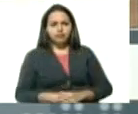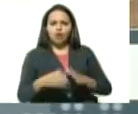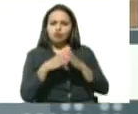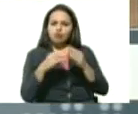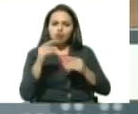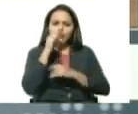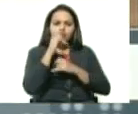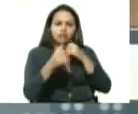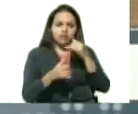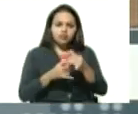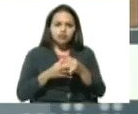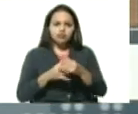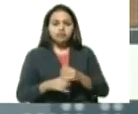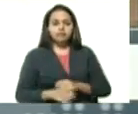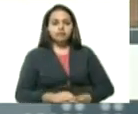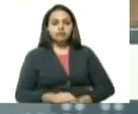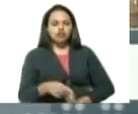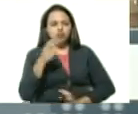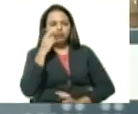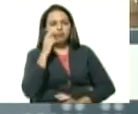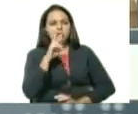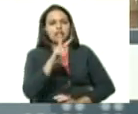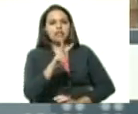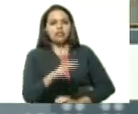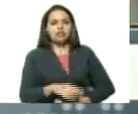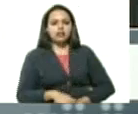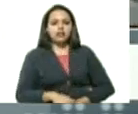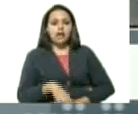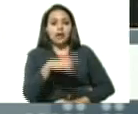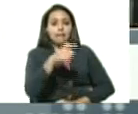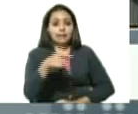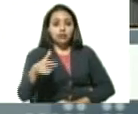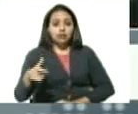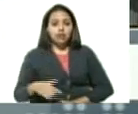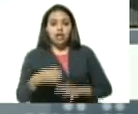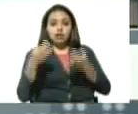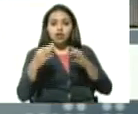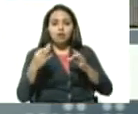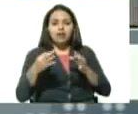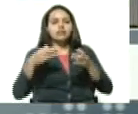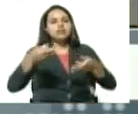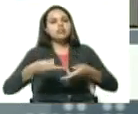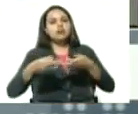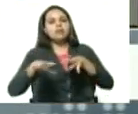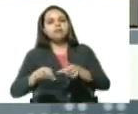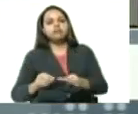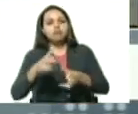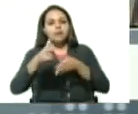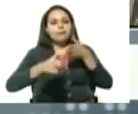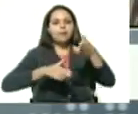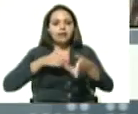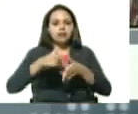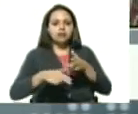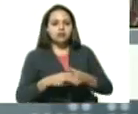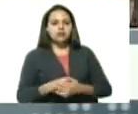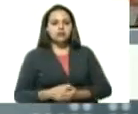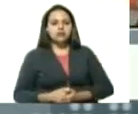noticieros y entonces veía que, bueno, la gente que normalmente toma el metro para,